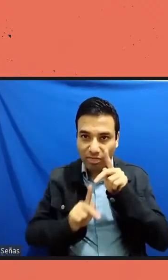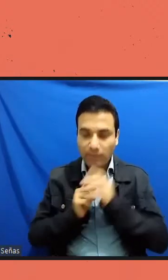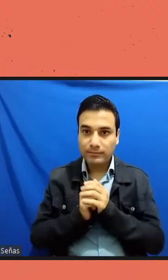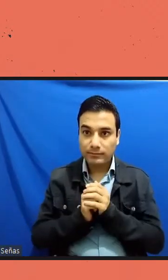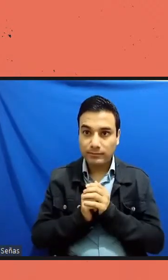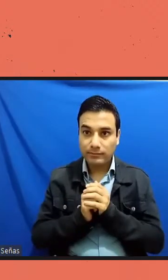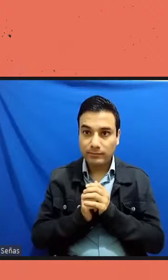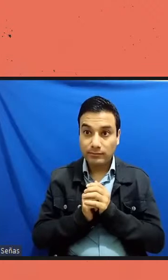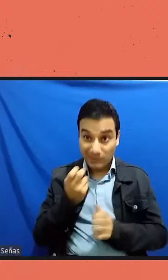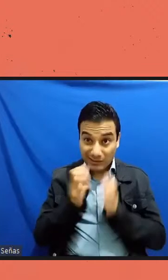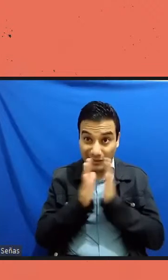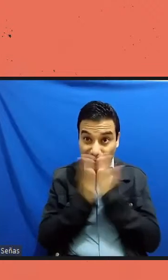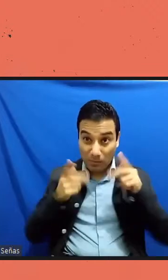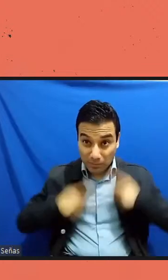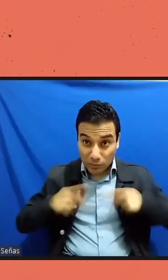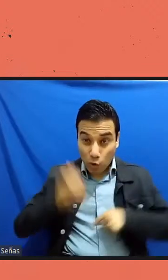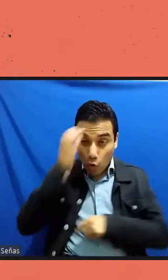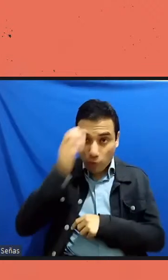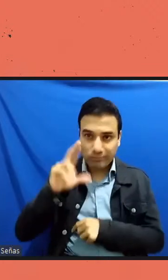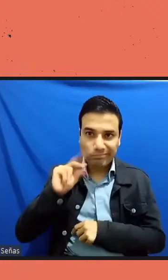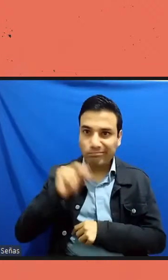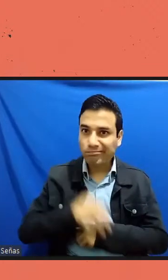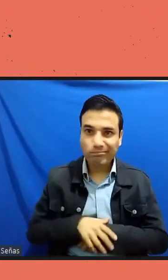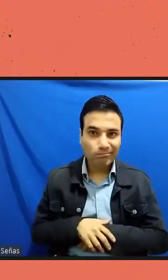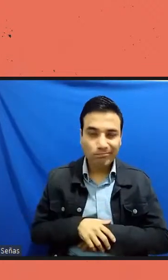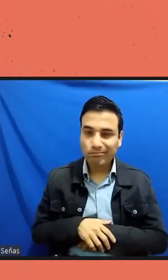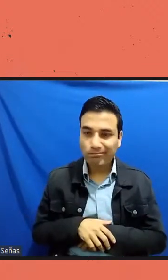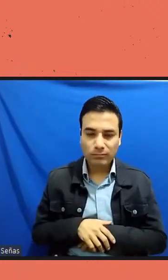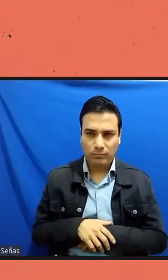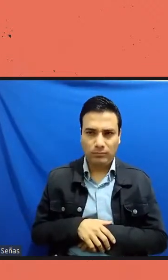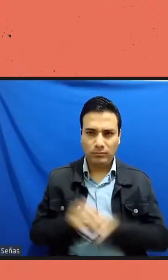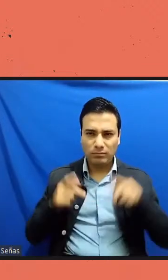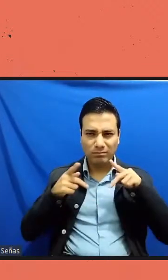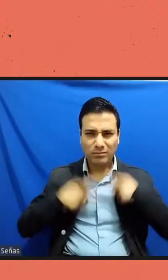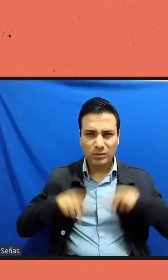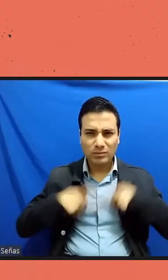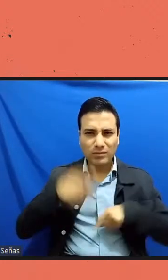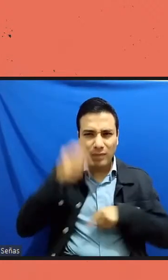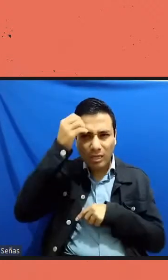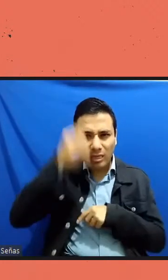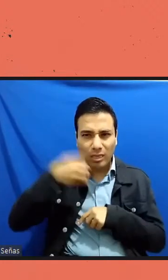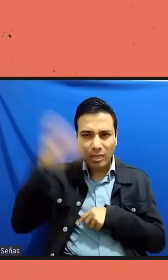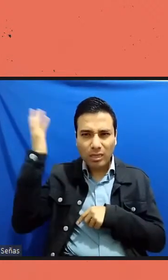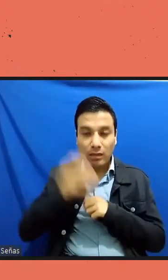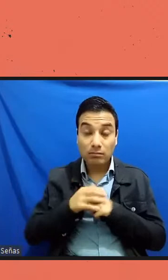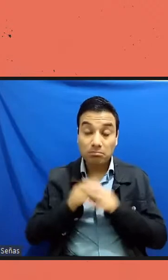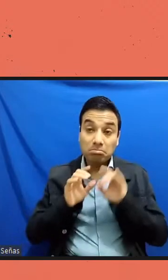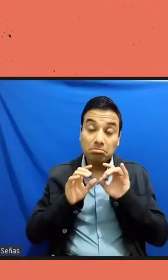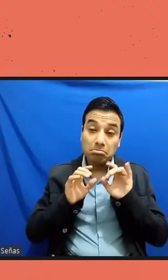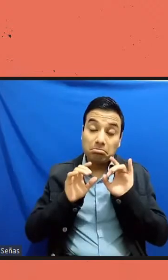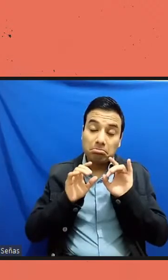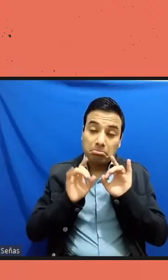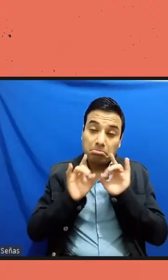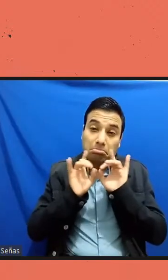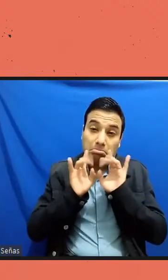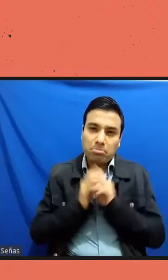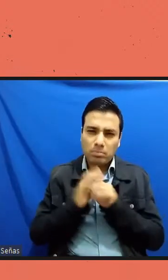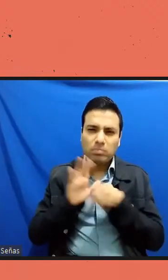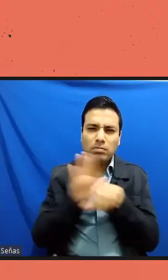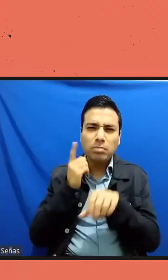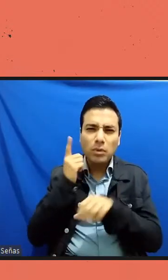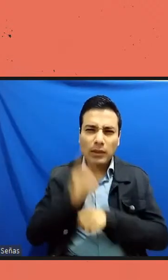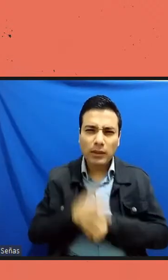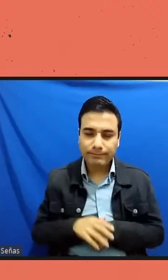literatura. Este olvido, en apariencia casual, puede deberse a muchas circunstancias,